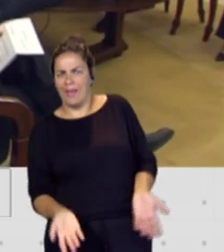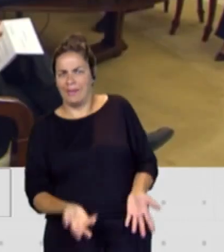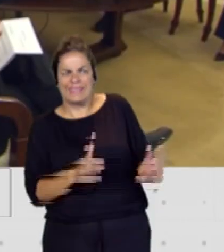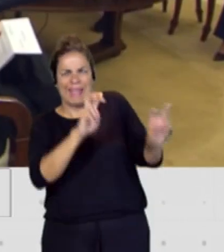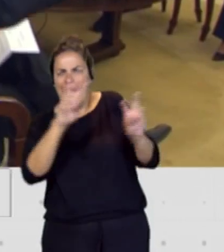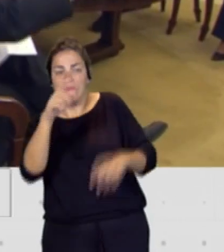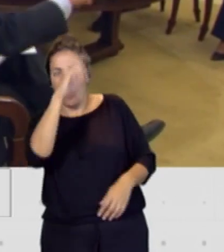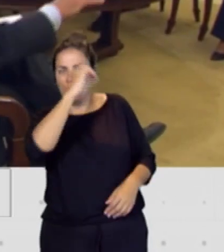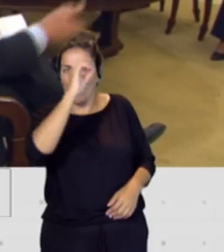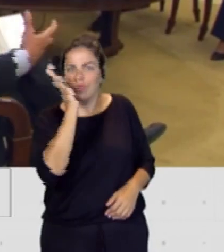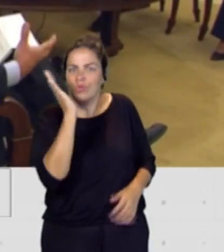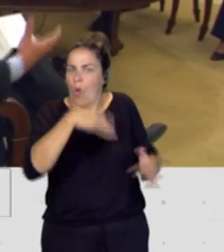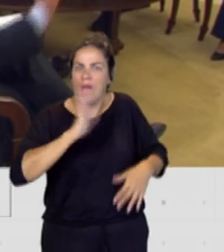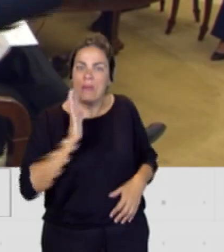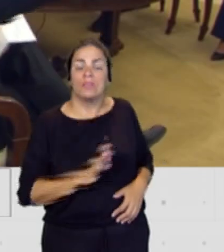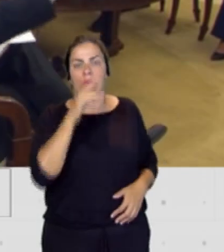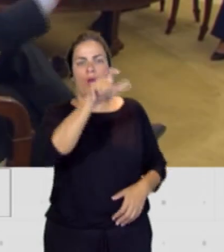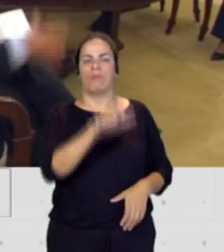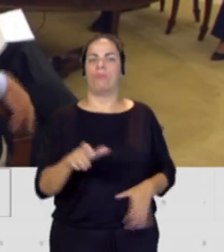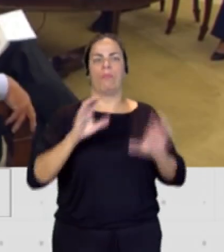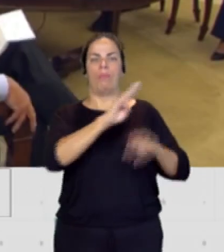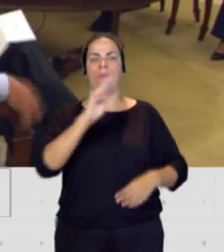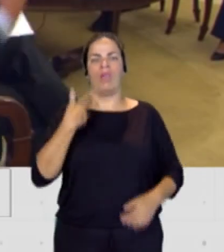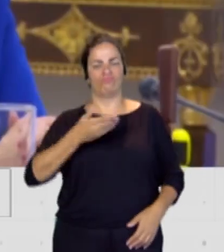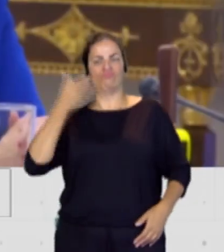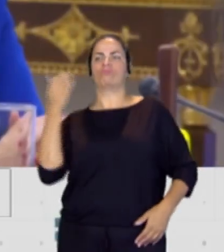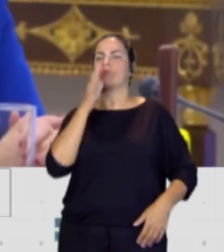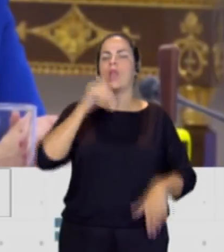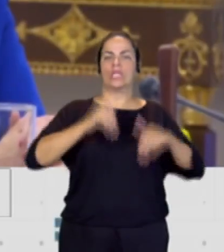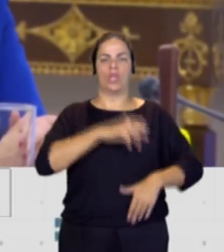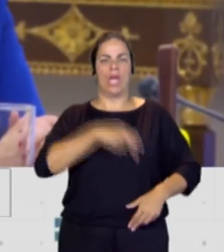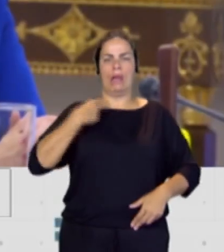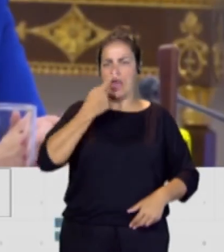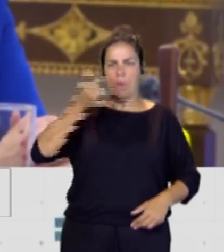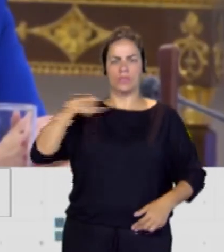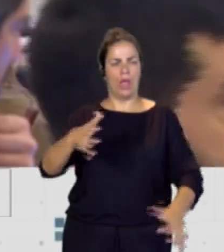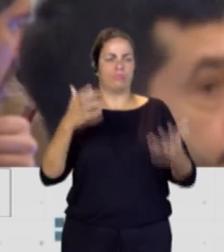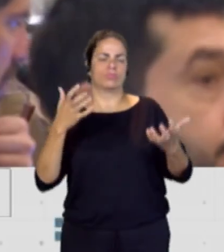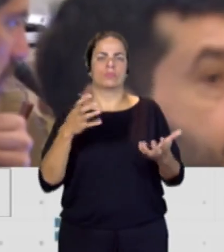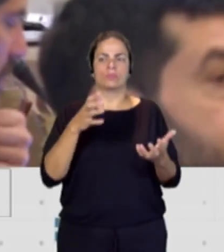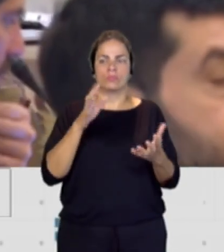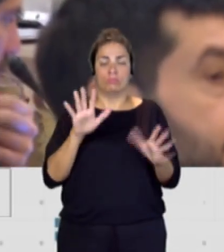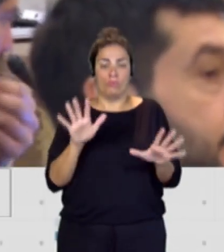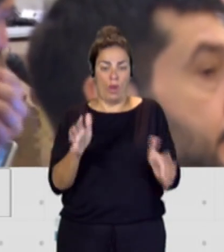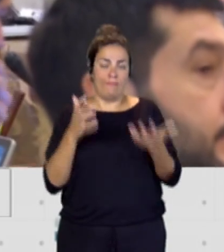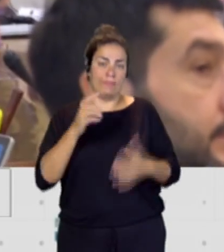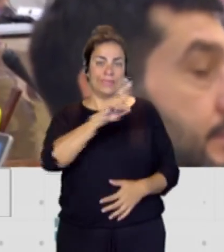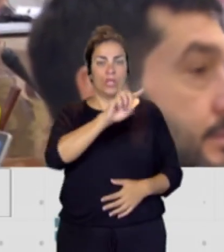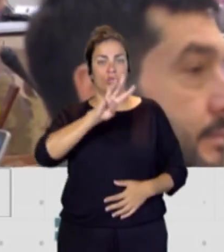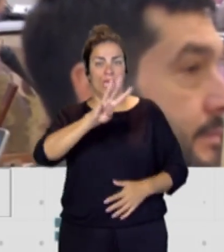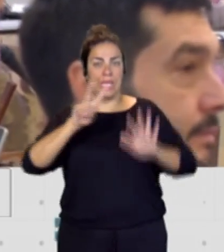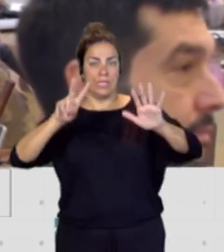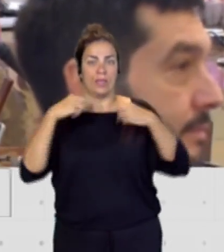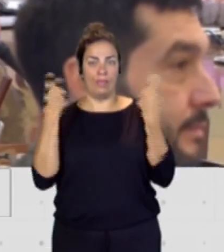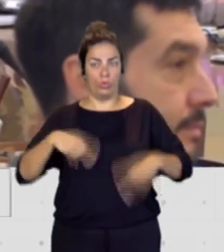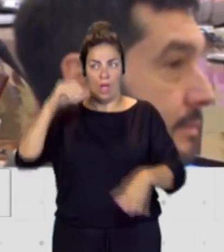presume permanentemente de haber ganado las elecciones generales el año pasado, de tener 137 diputados en el Congreso